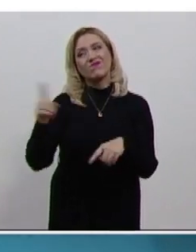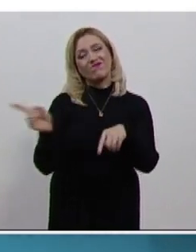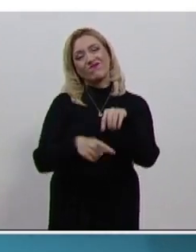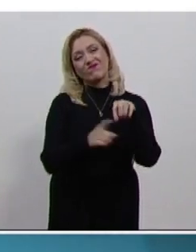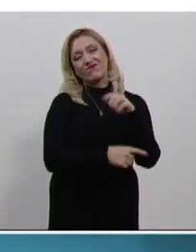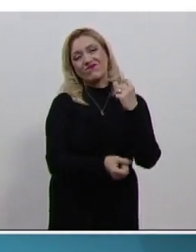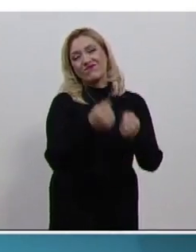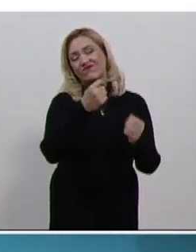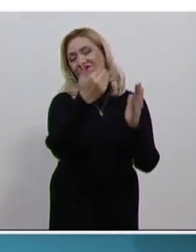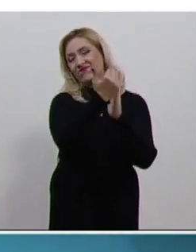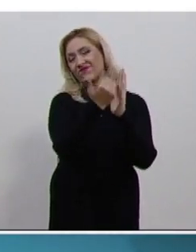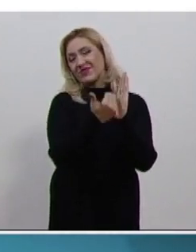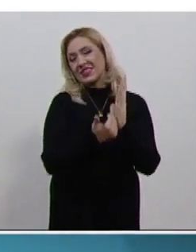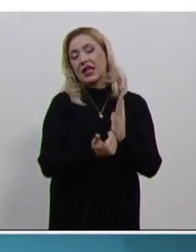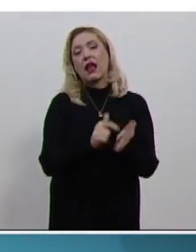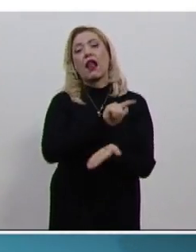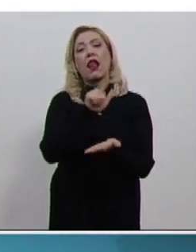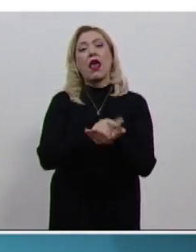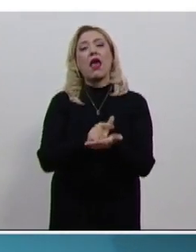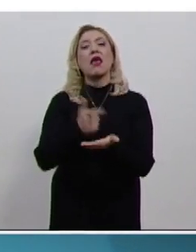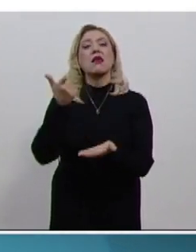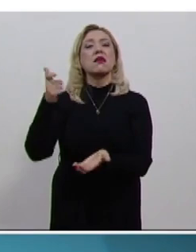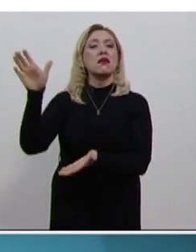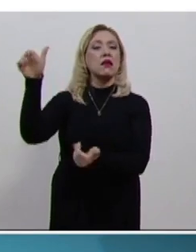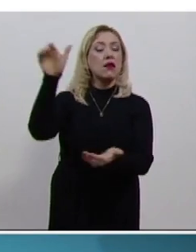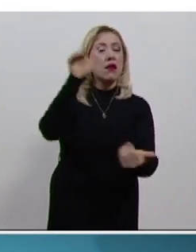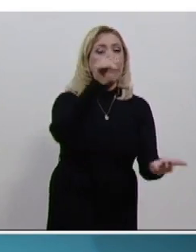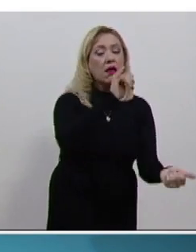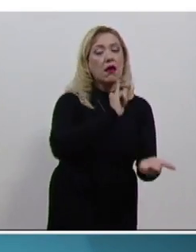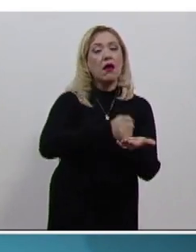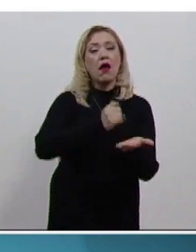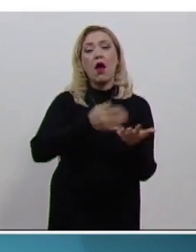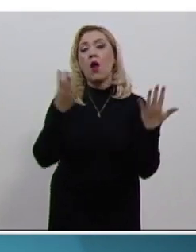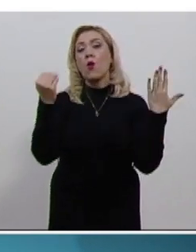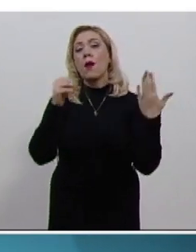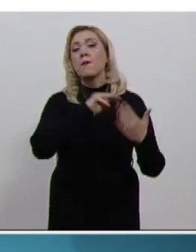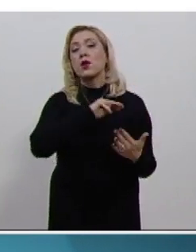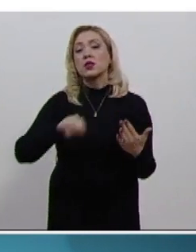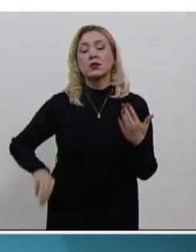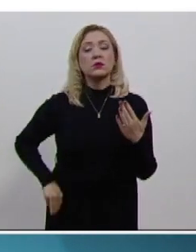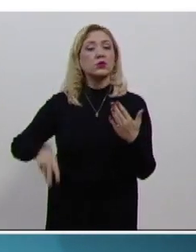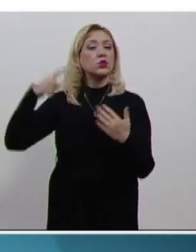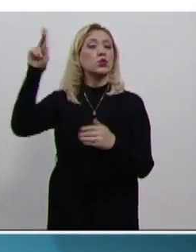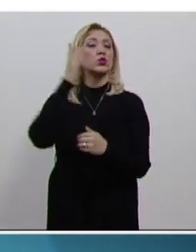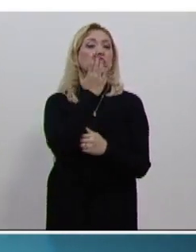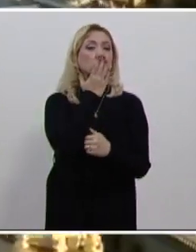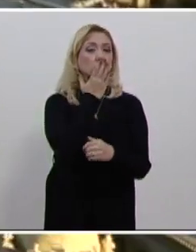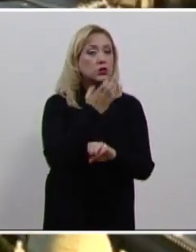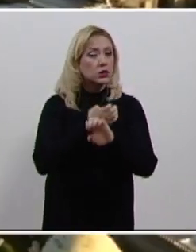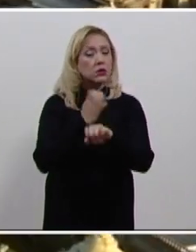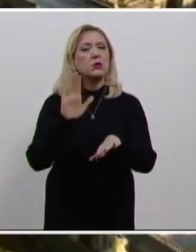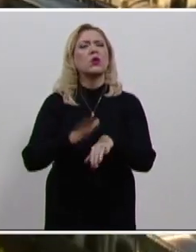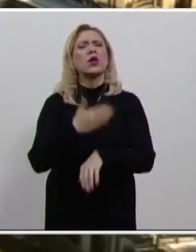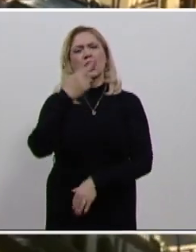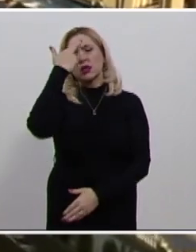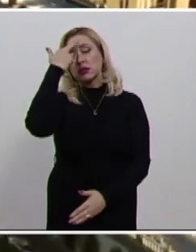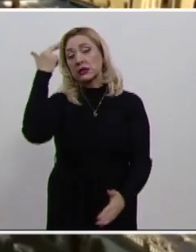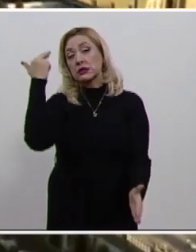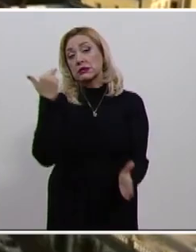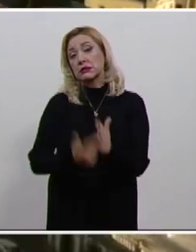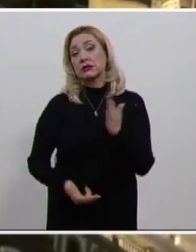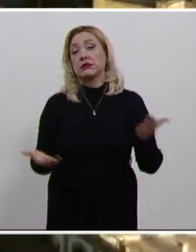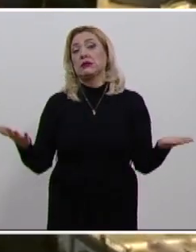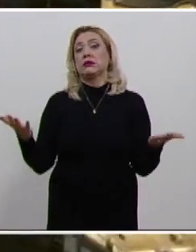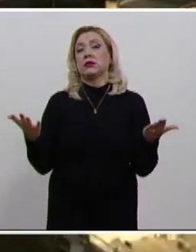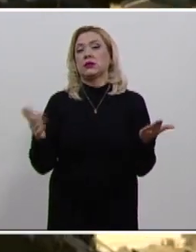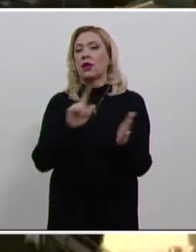disposiciones de leyes de ingresos de nueve municipios. Esto del Estado de Sonora por violar los principios